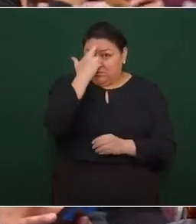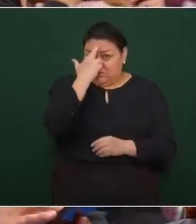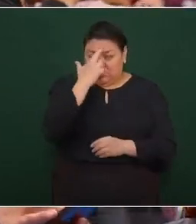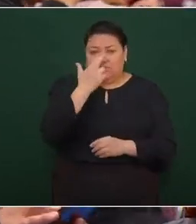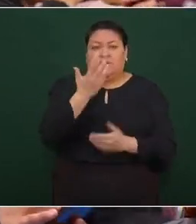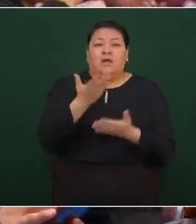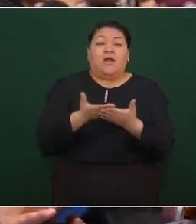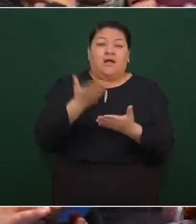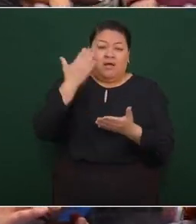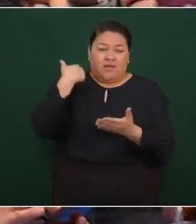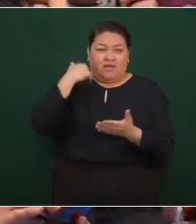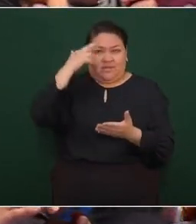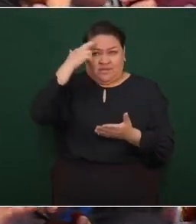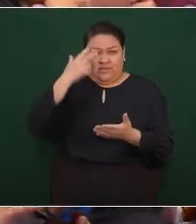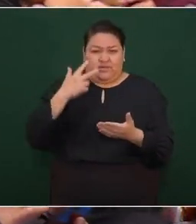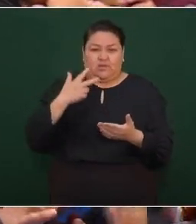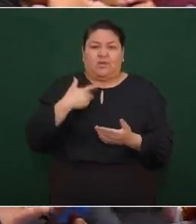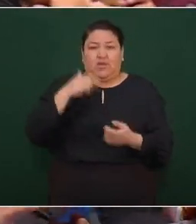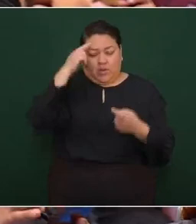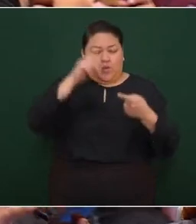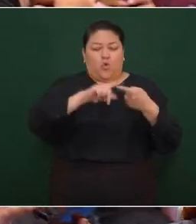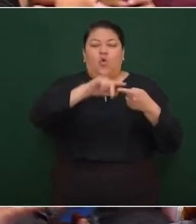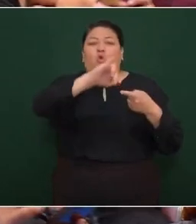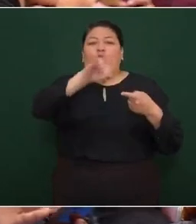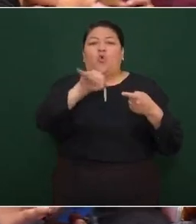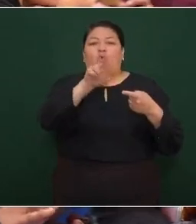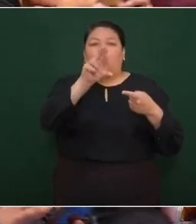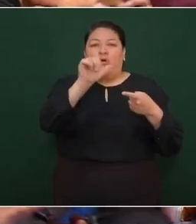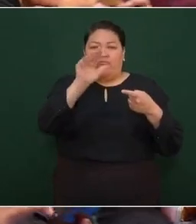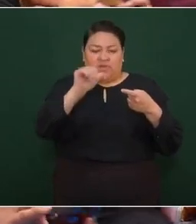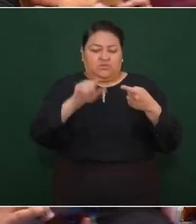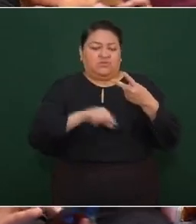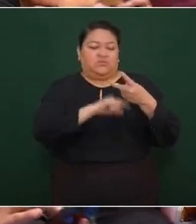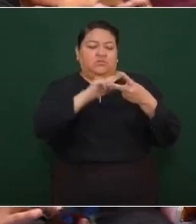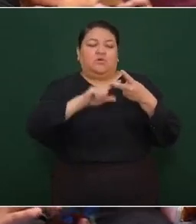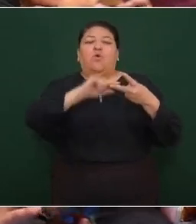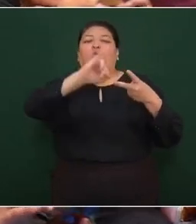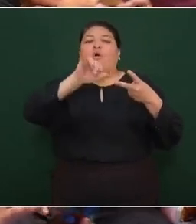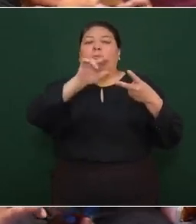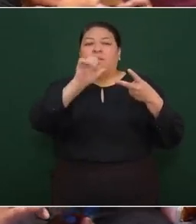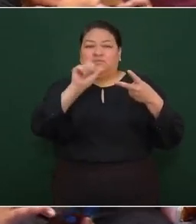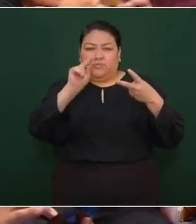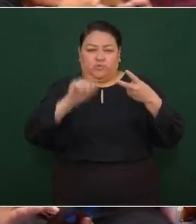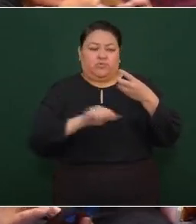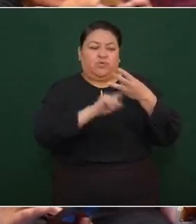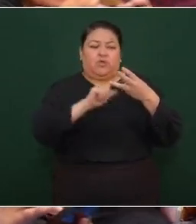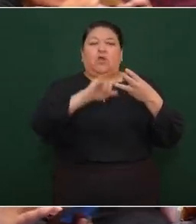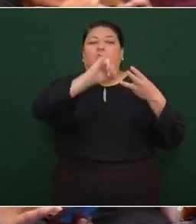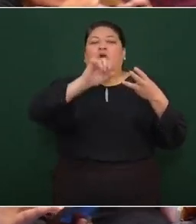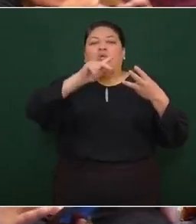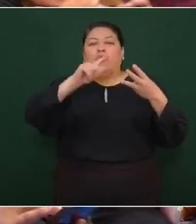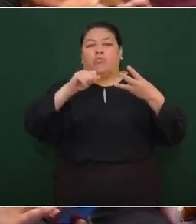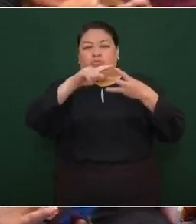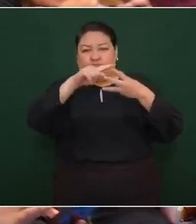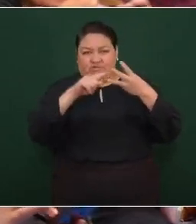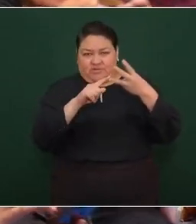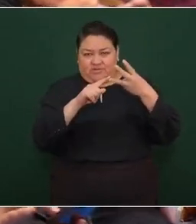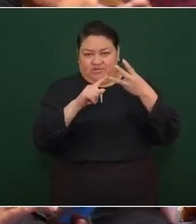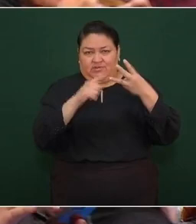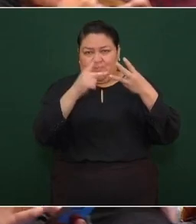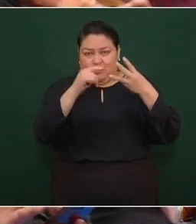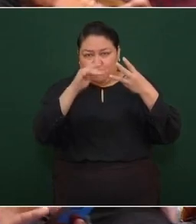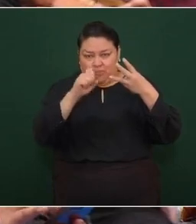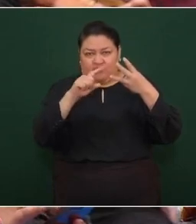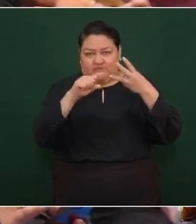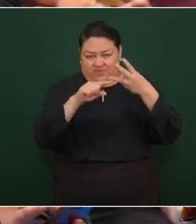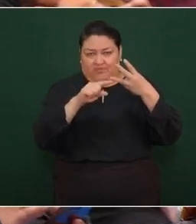hubo tres Juanes, Juan Francisco Lucas, Juan Crisóstomo Bonilla y Juan Nepomuceno